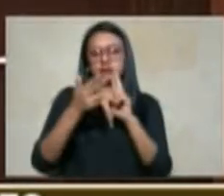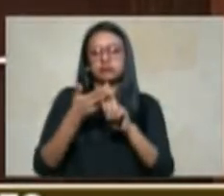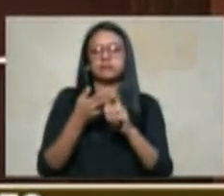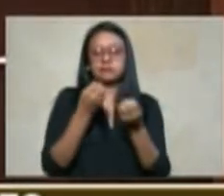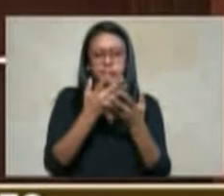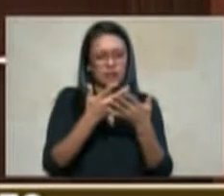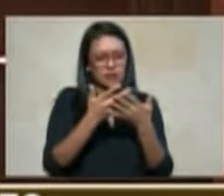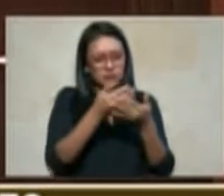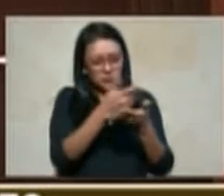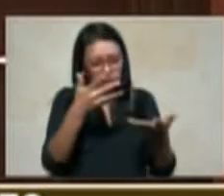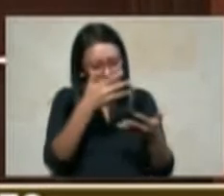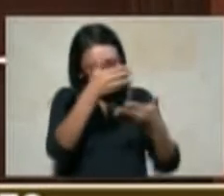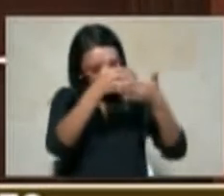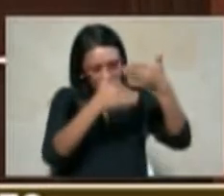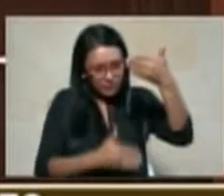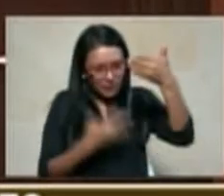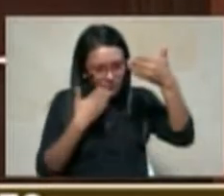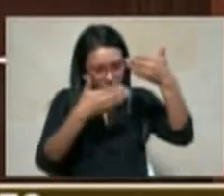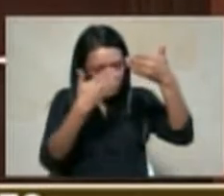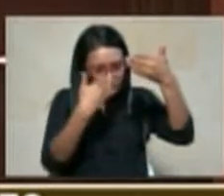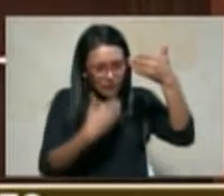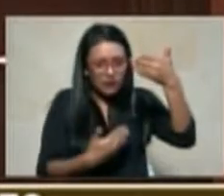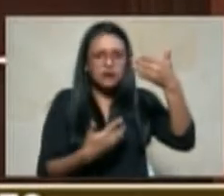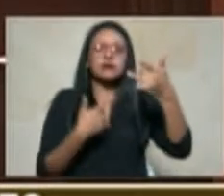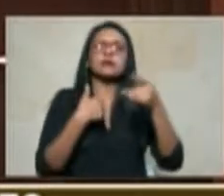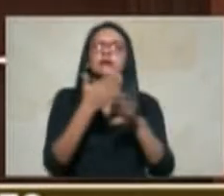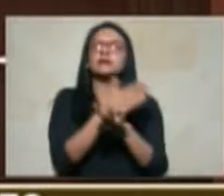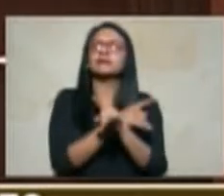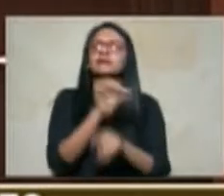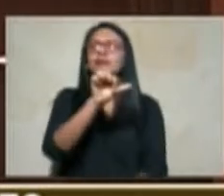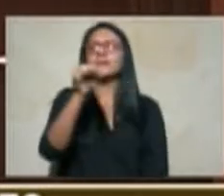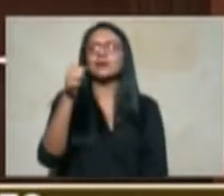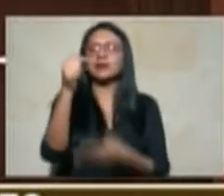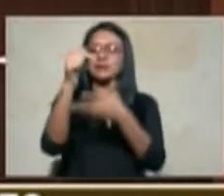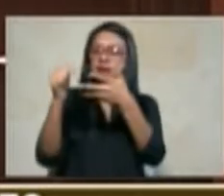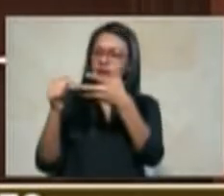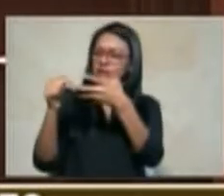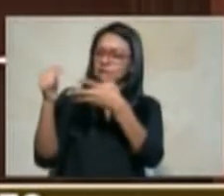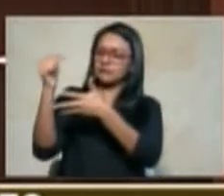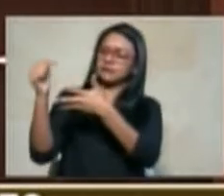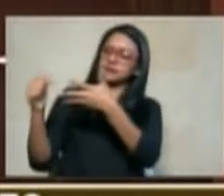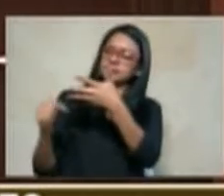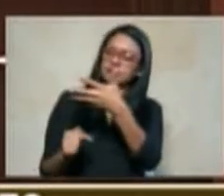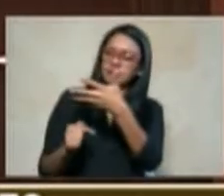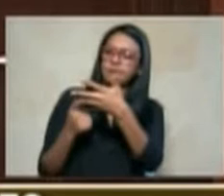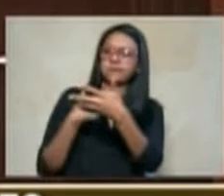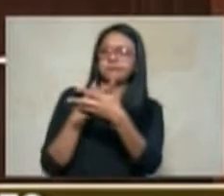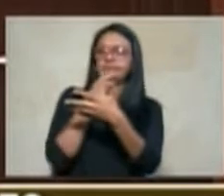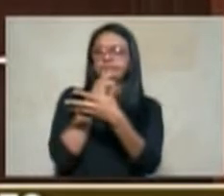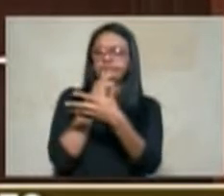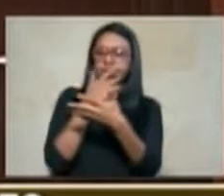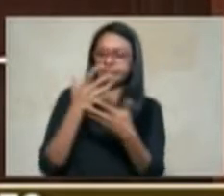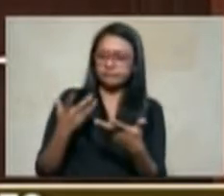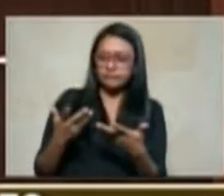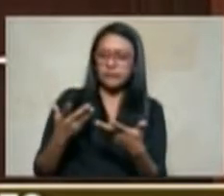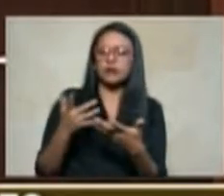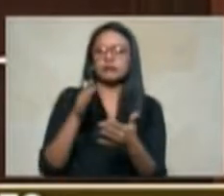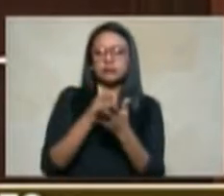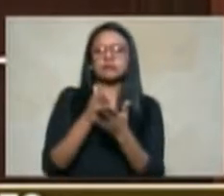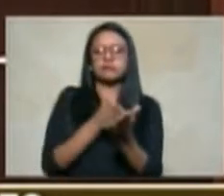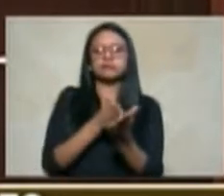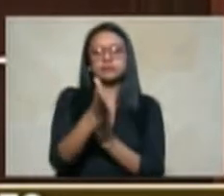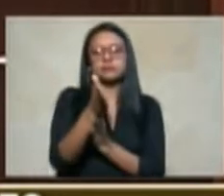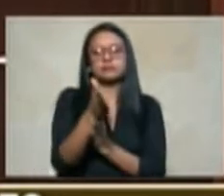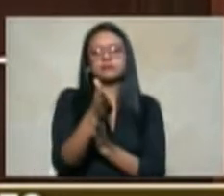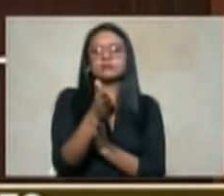lo va también combinando con otra serie de variables pudiéramos ir despuntando una primera gran